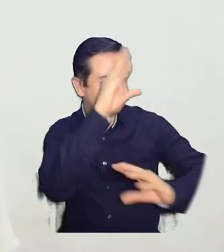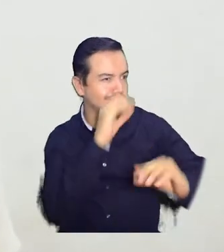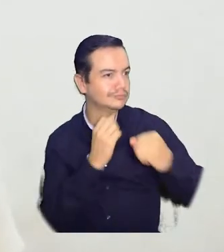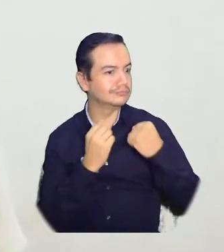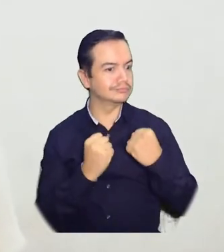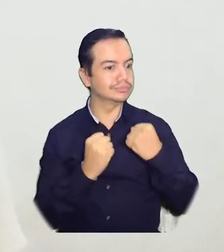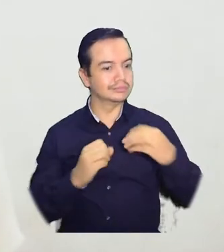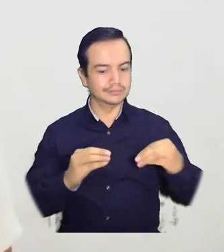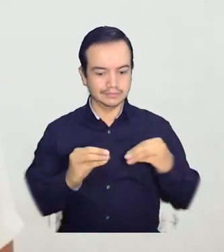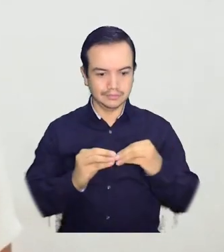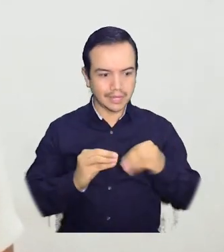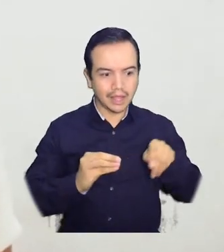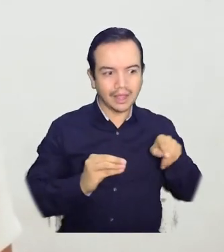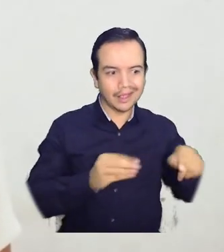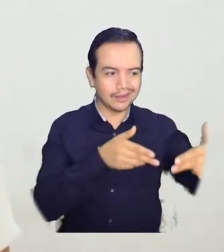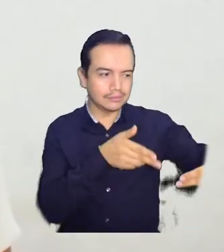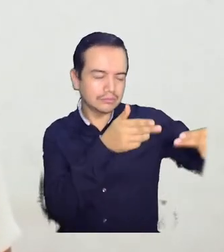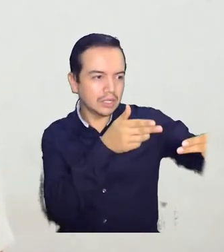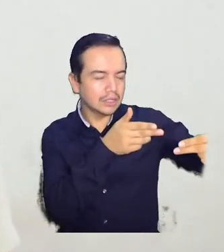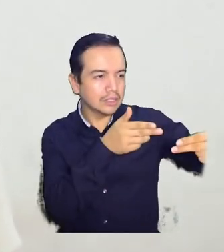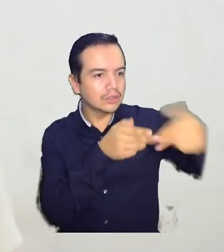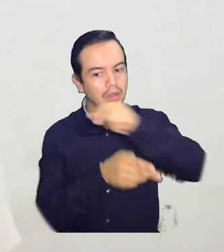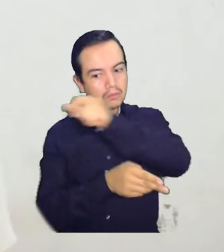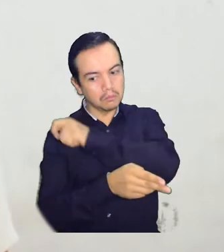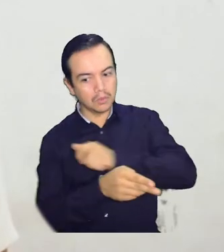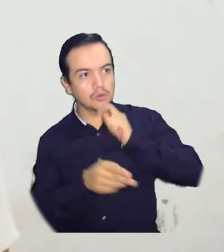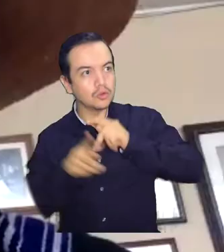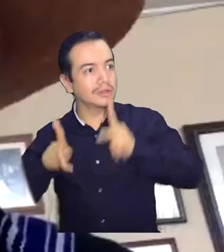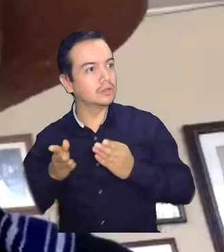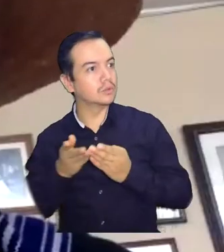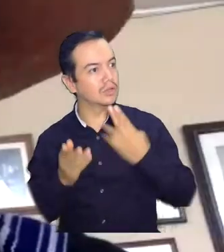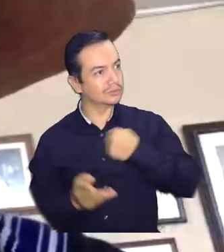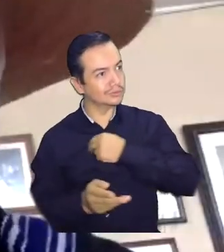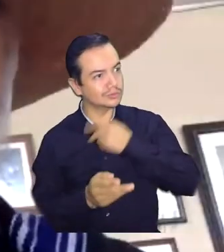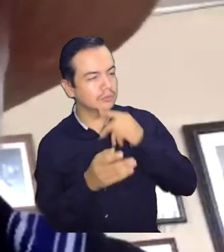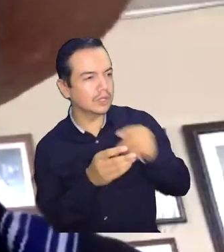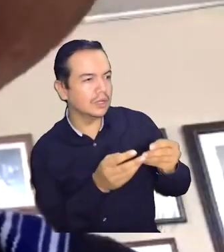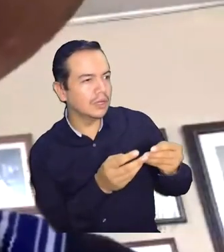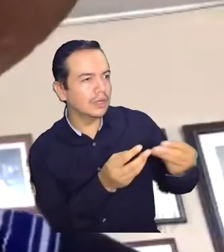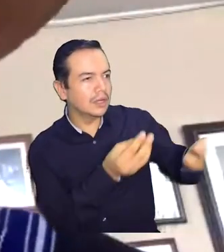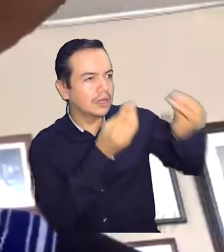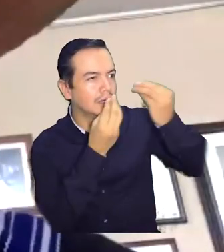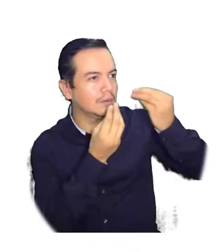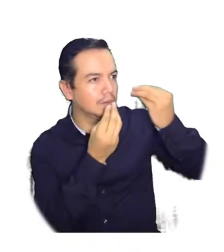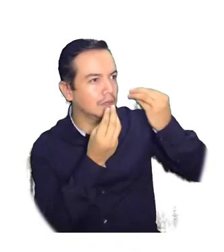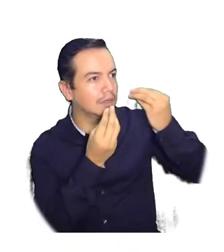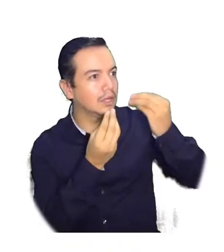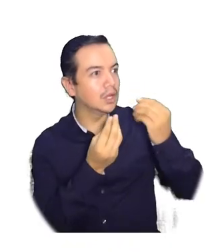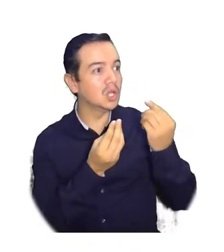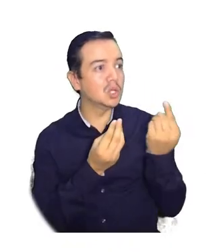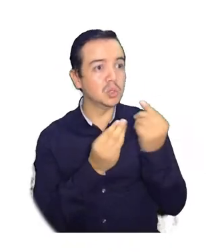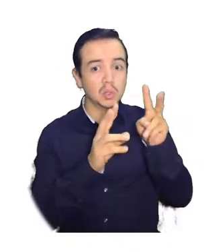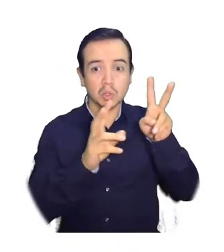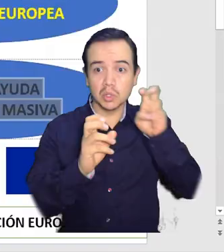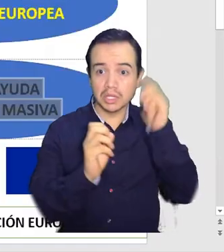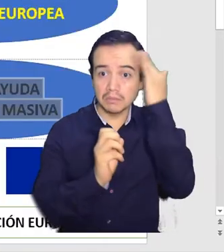creo que es un espacio propicio para que muchos estudiantes nos formemos en aspectos adicionales a los que, digamos, nos